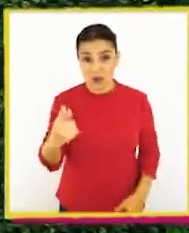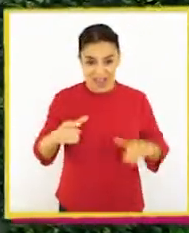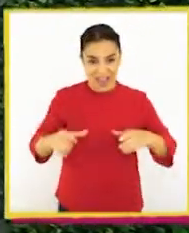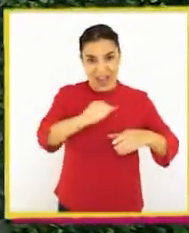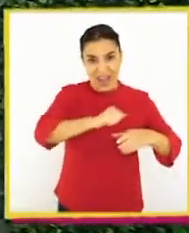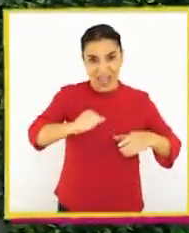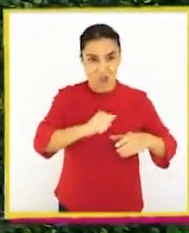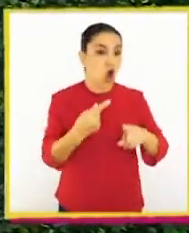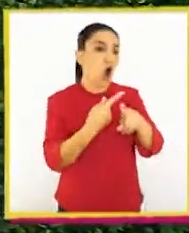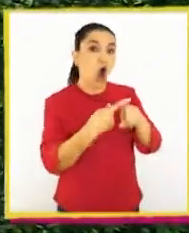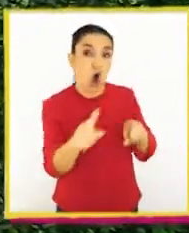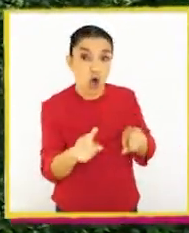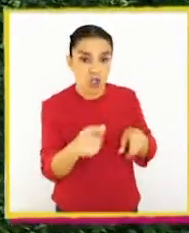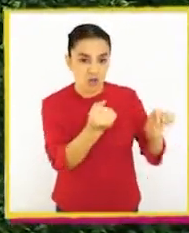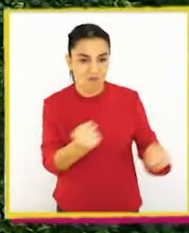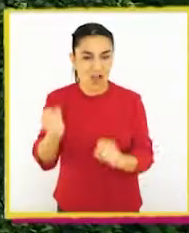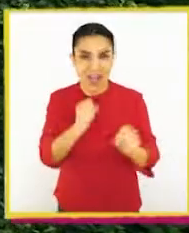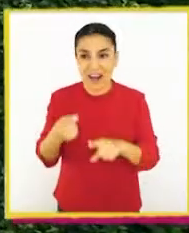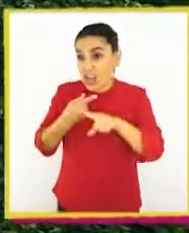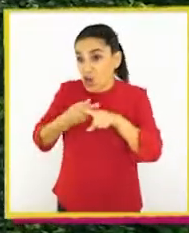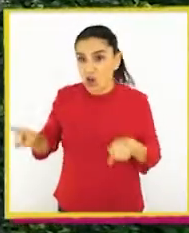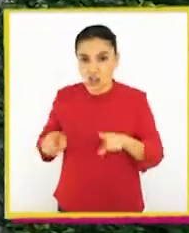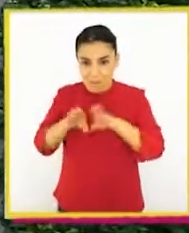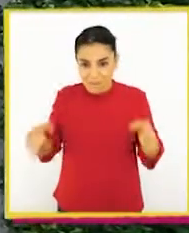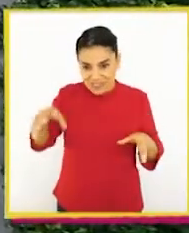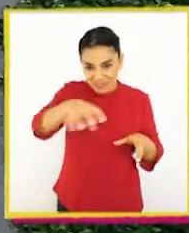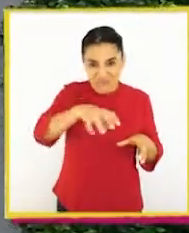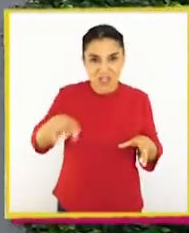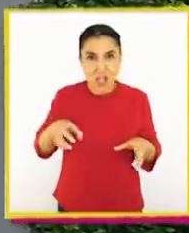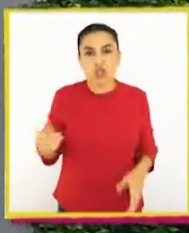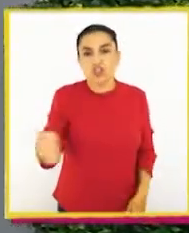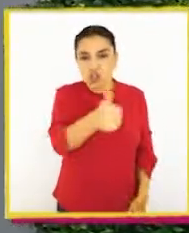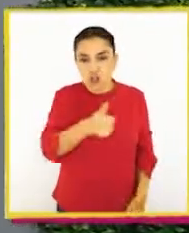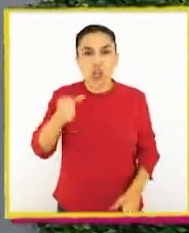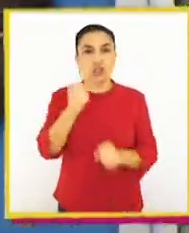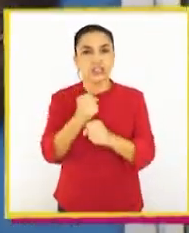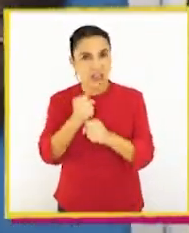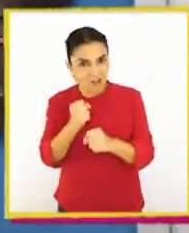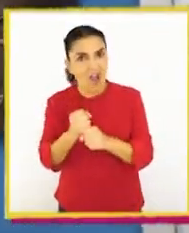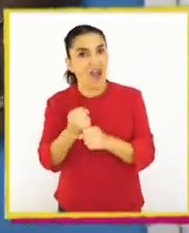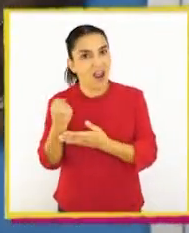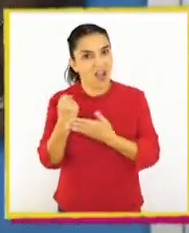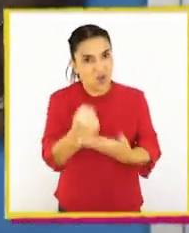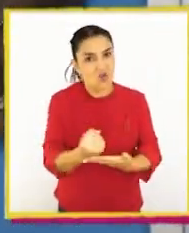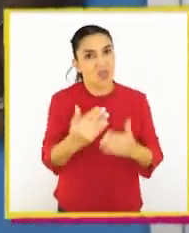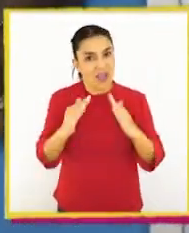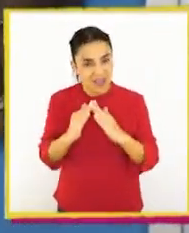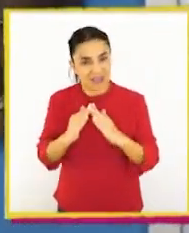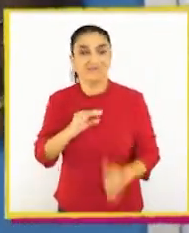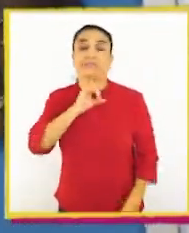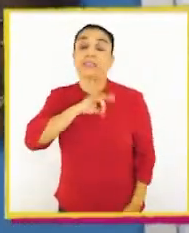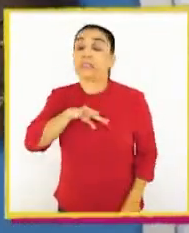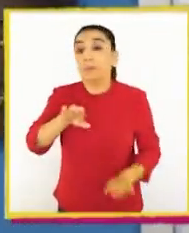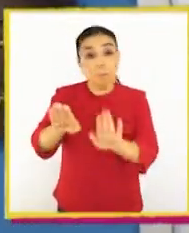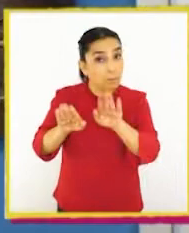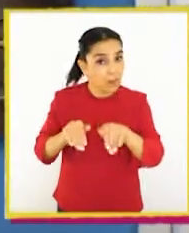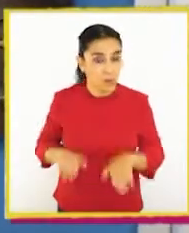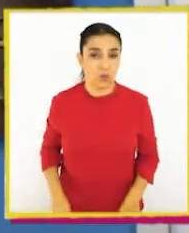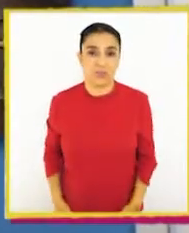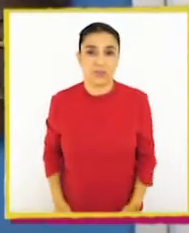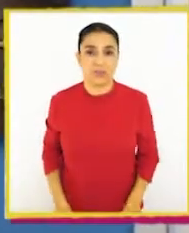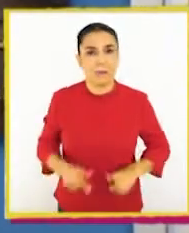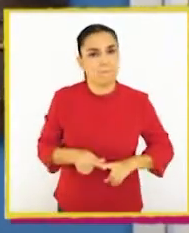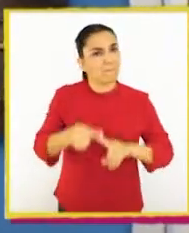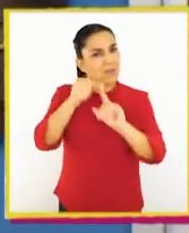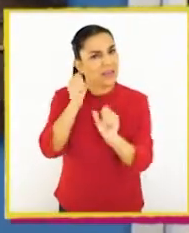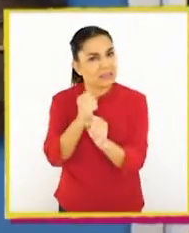losa, otro barre, otro pone la mesa y así. Todos trabajan por el bien del hogar. Bueno, con Chile ocurre igual. Las